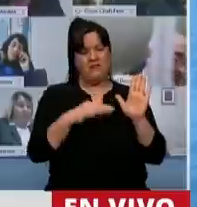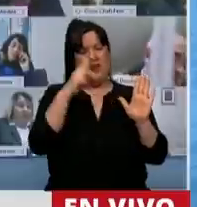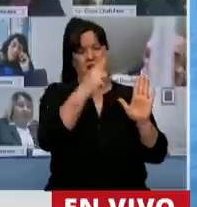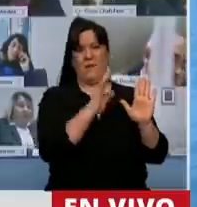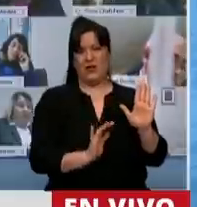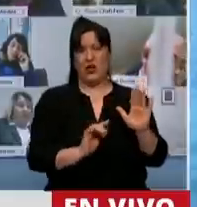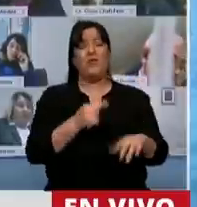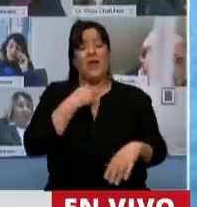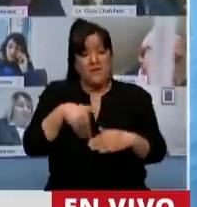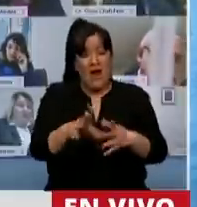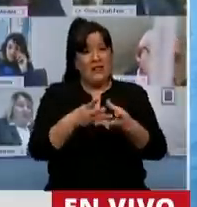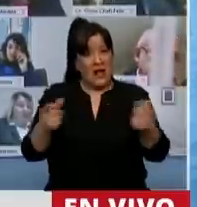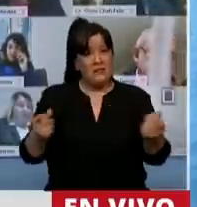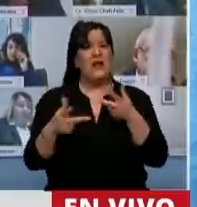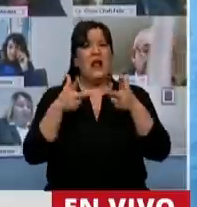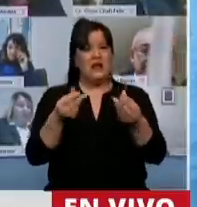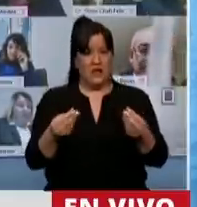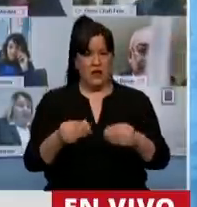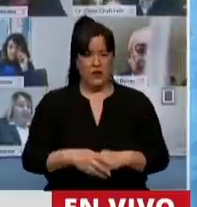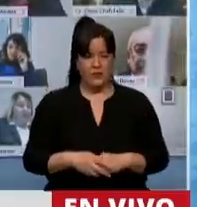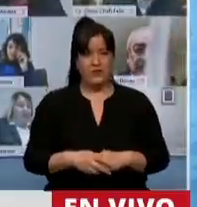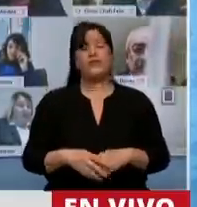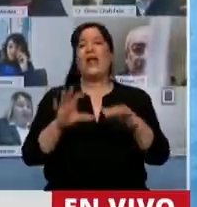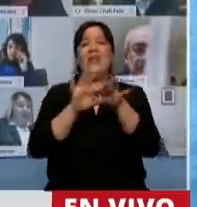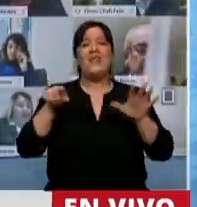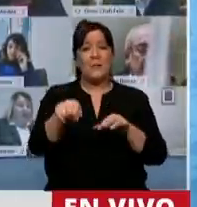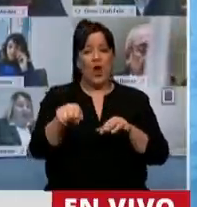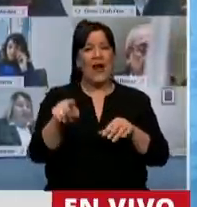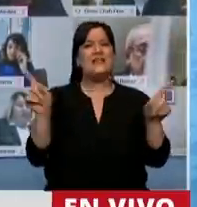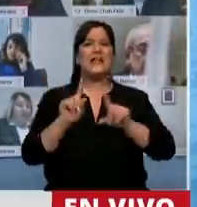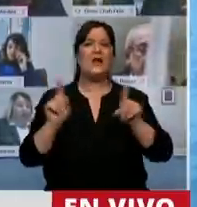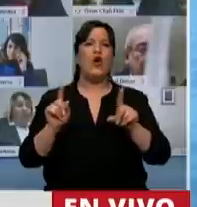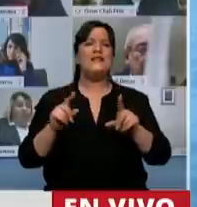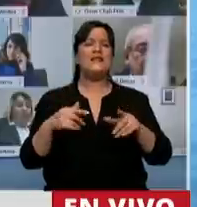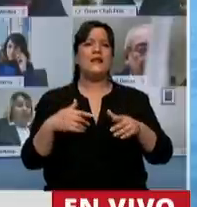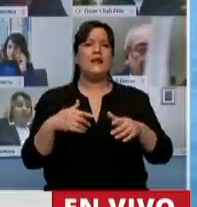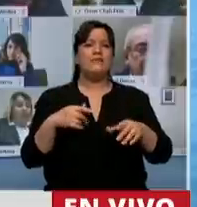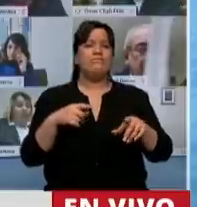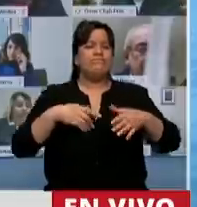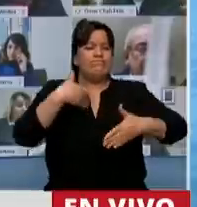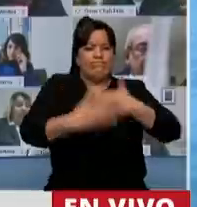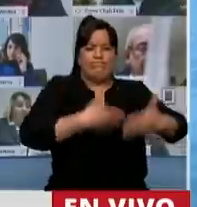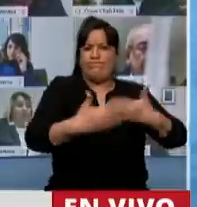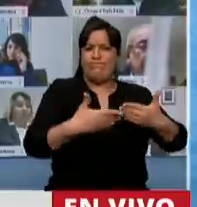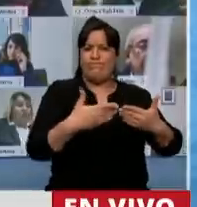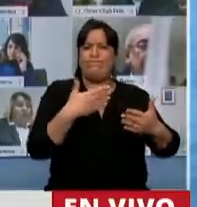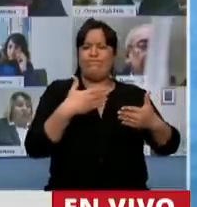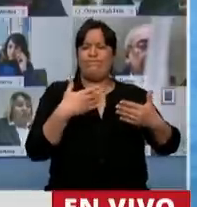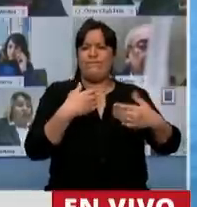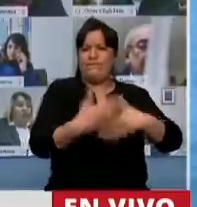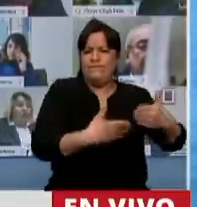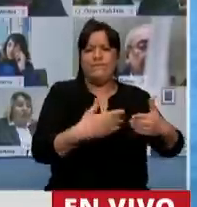Quiero terminar diciendo esto, la democracia no es una aplicación, la democracia